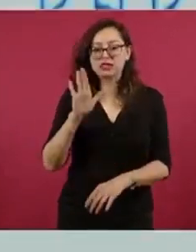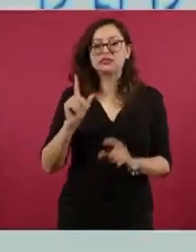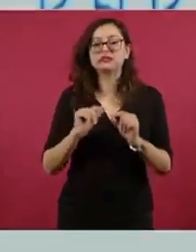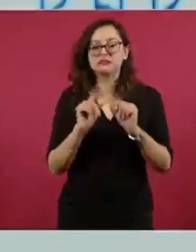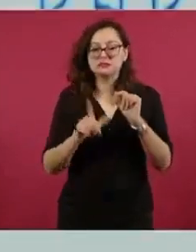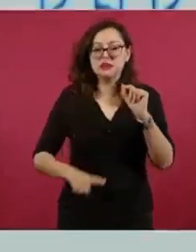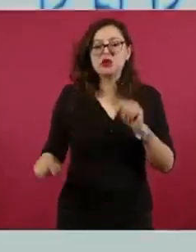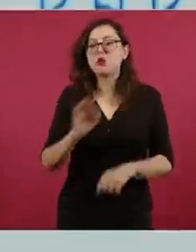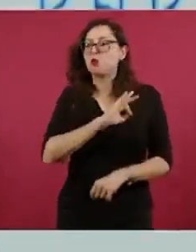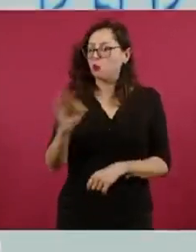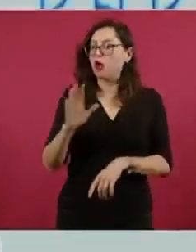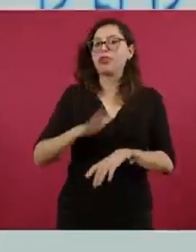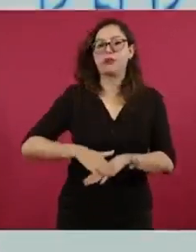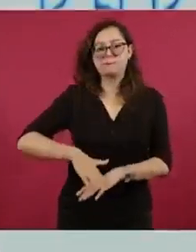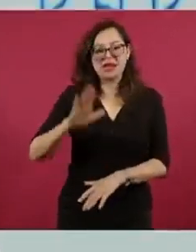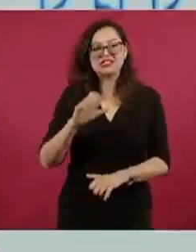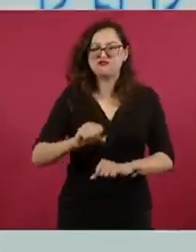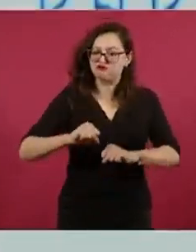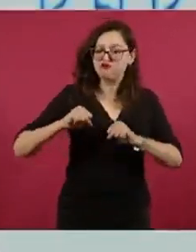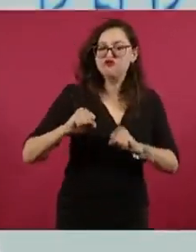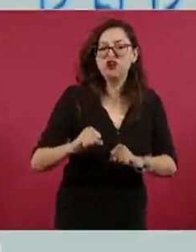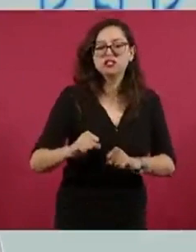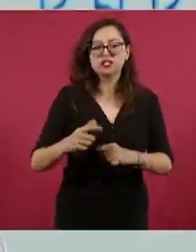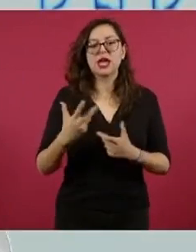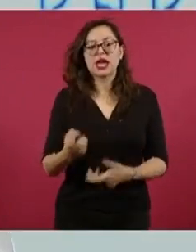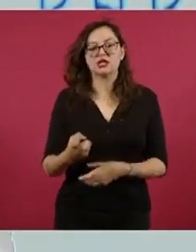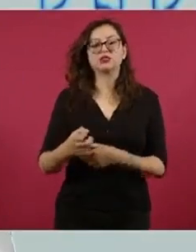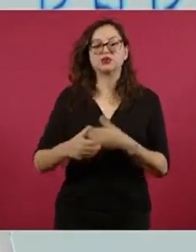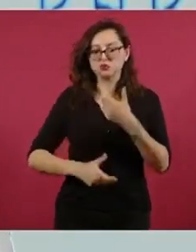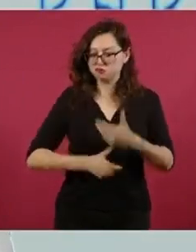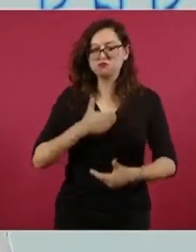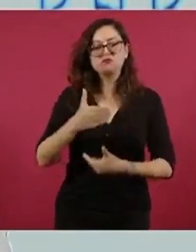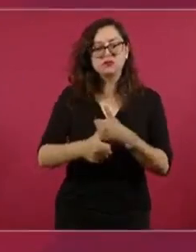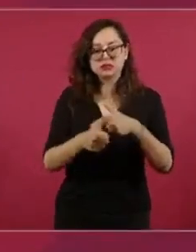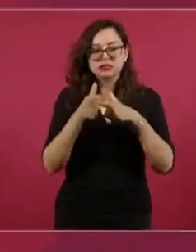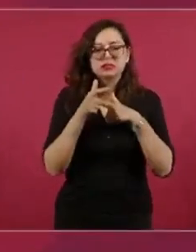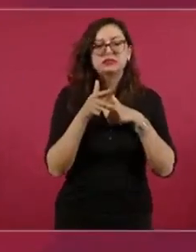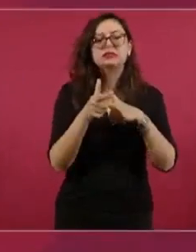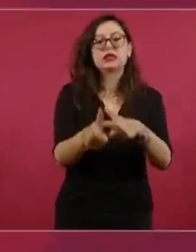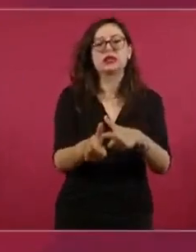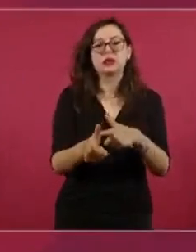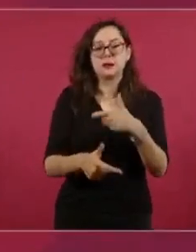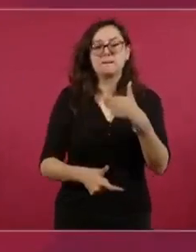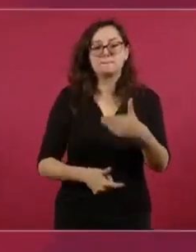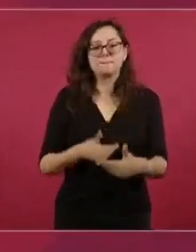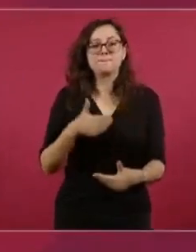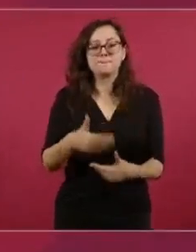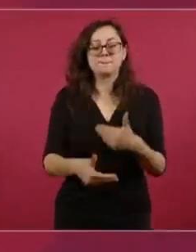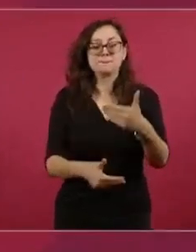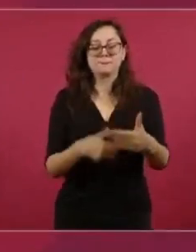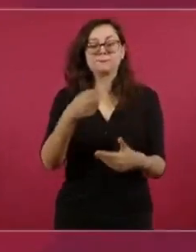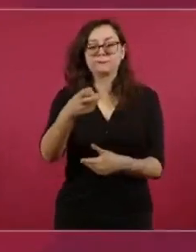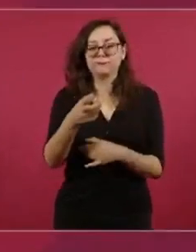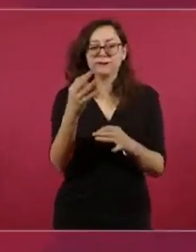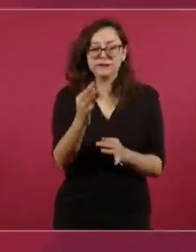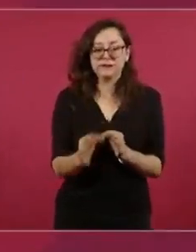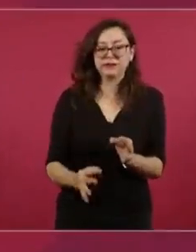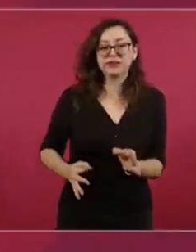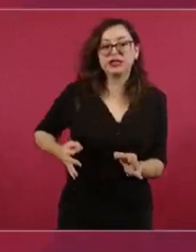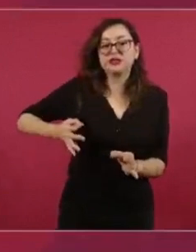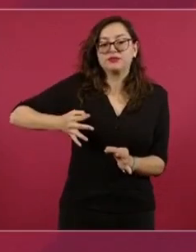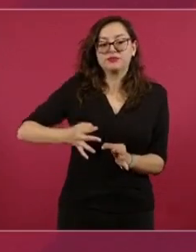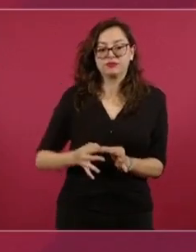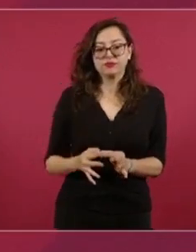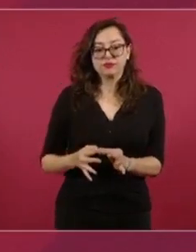tiene mucho más que dar, queda tarea por hacer, esto no se detiene, esto es solamente un paso más. Hemos culminado y